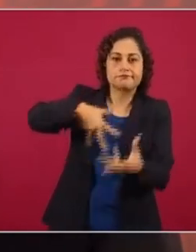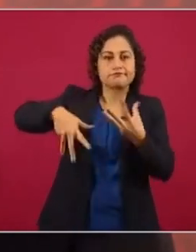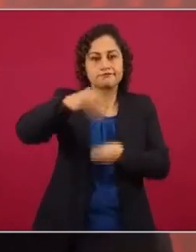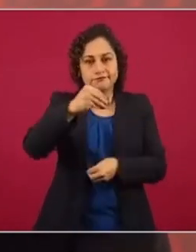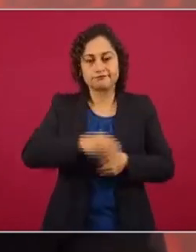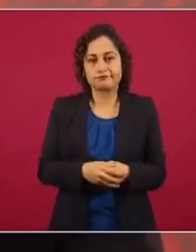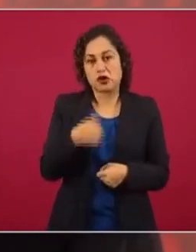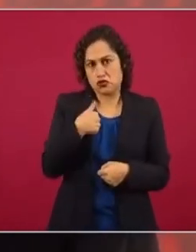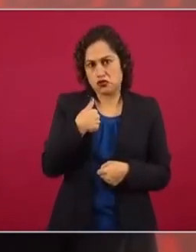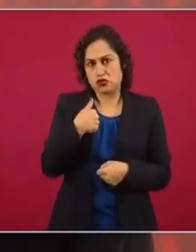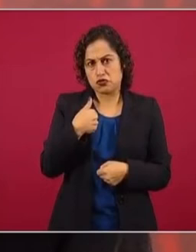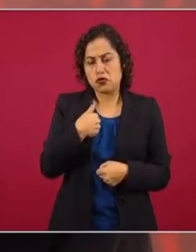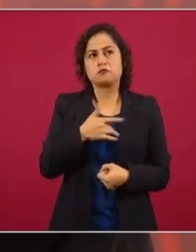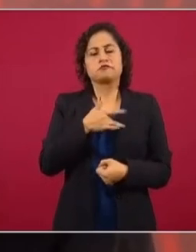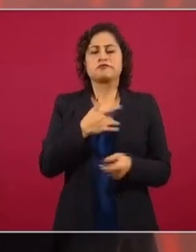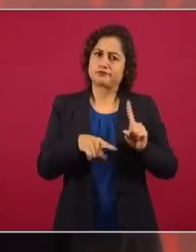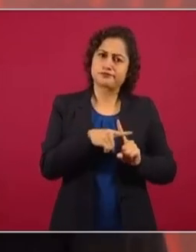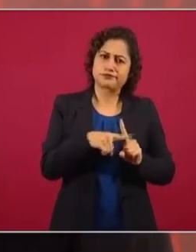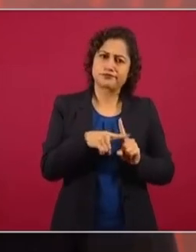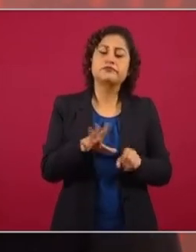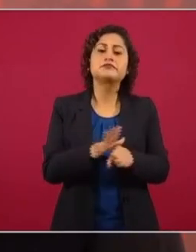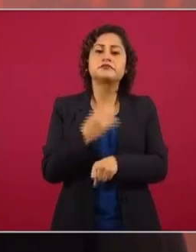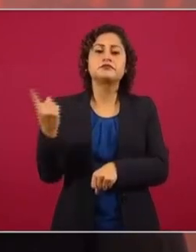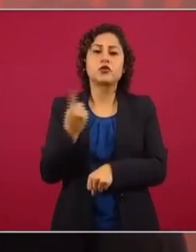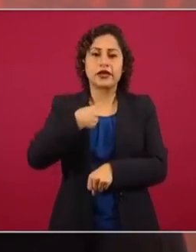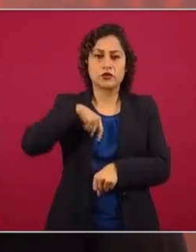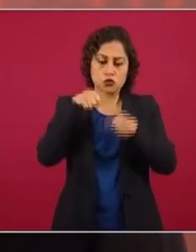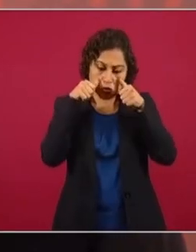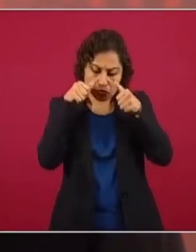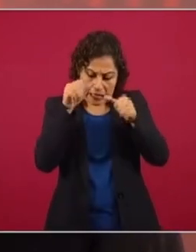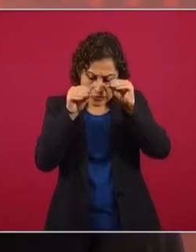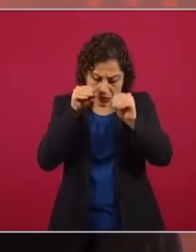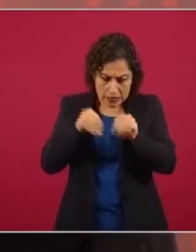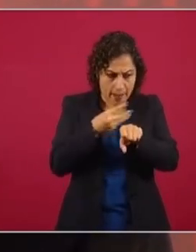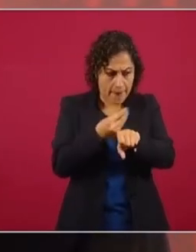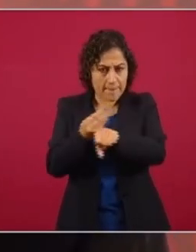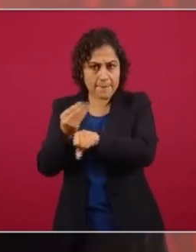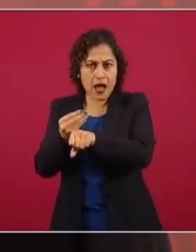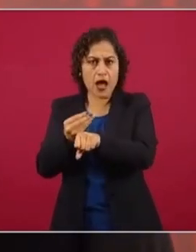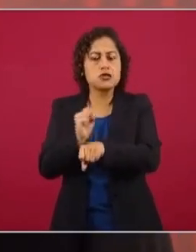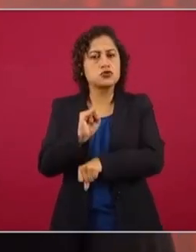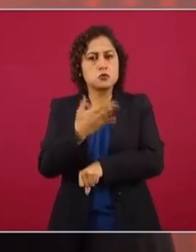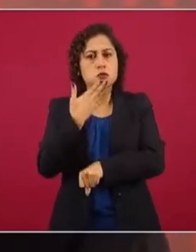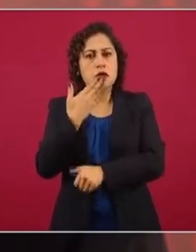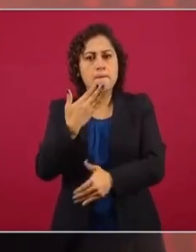Ahí estoy optimista, porque la fórmula que estamos aplicando nos está dando resultados y vamos saliendo.